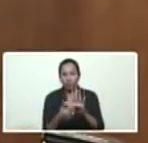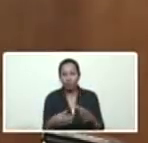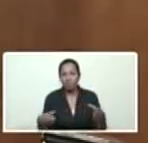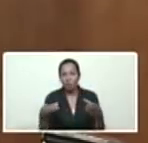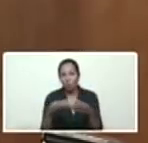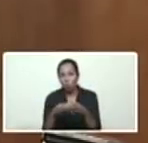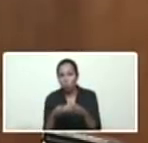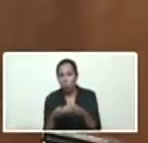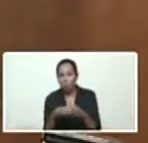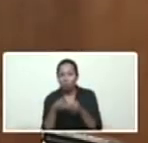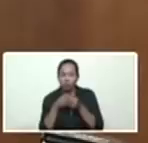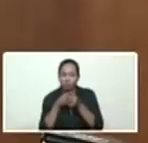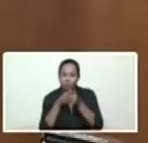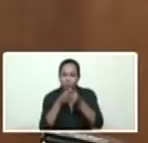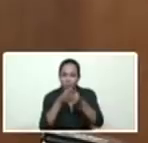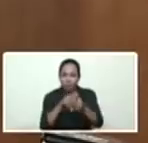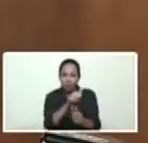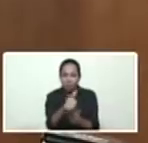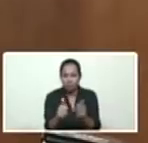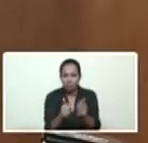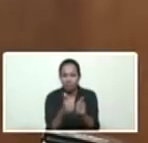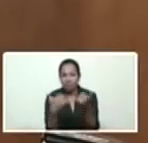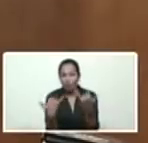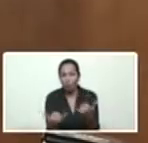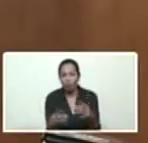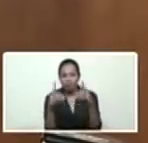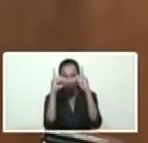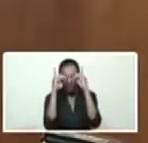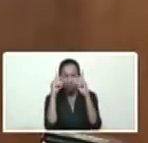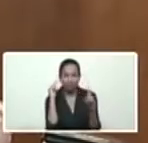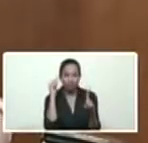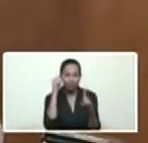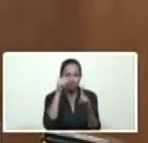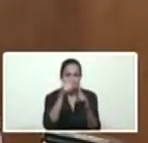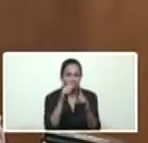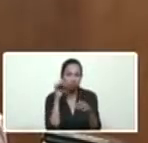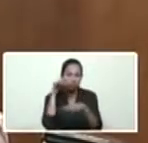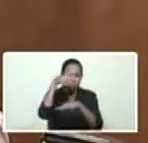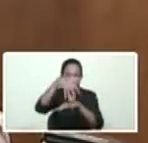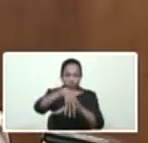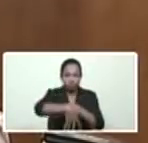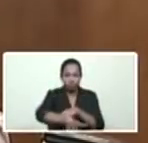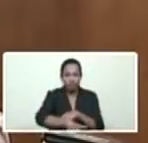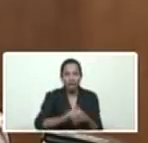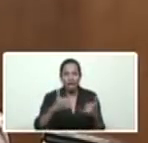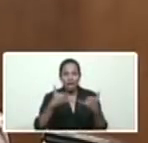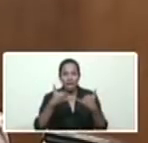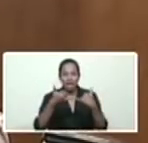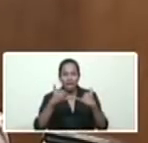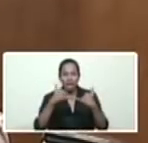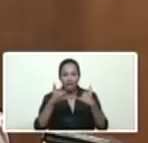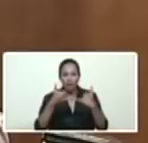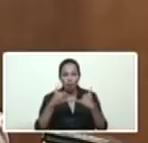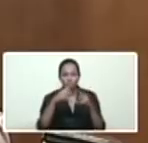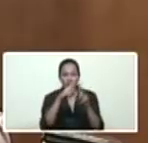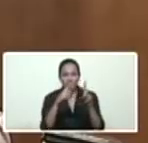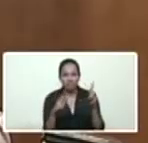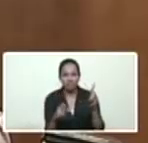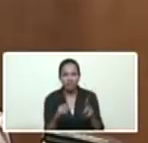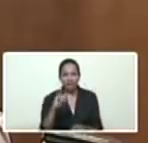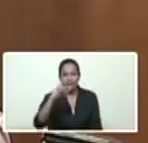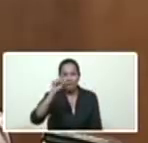que conduce la vicepresidenta en este momento directamente en Guayán se trata del ingeniero eléctrico Igor